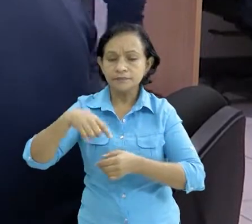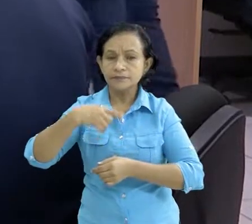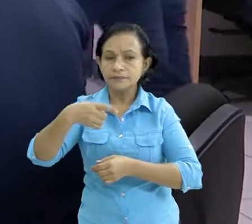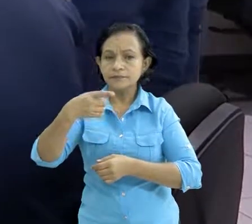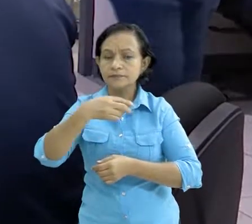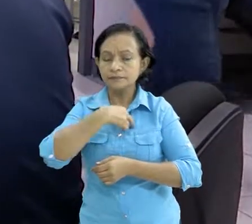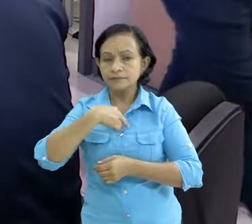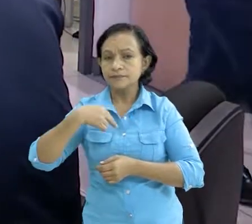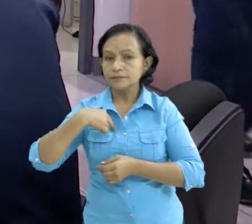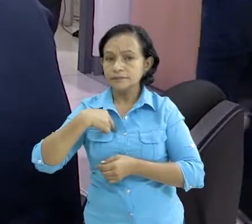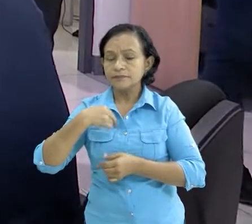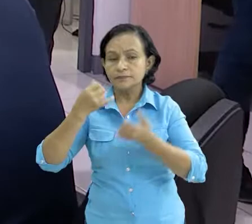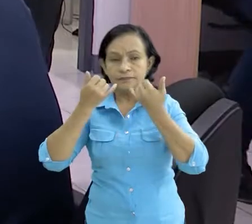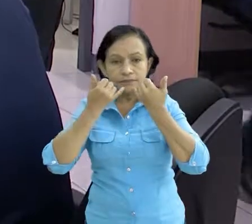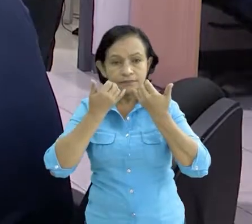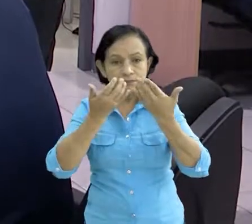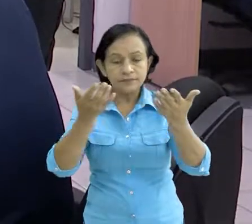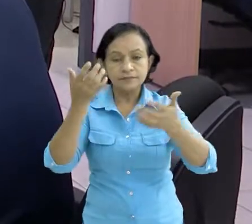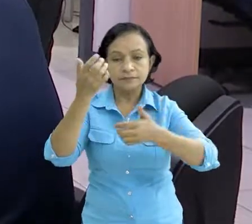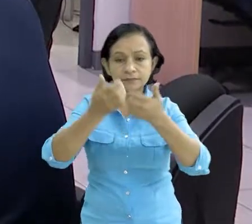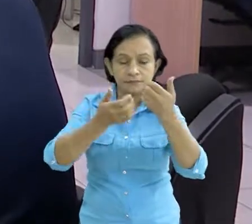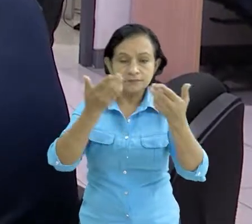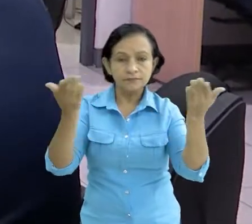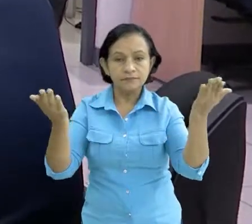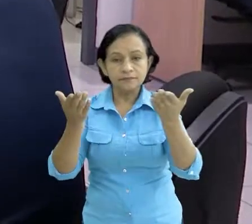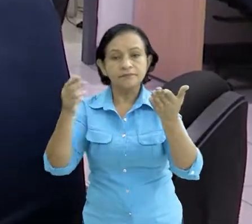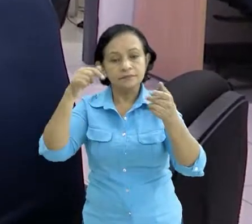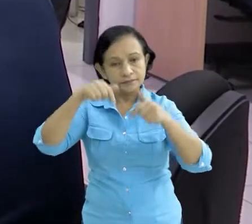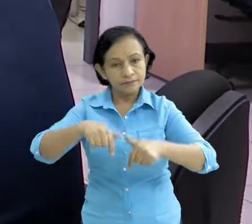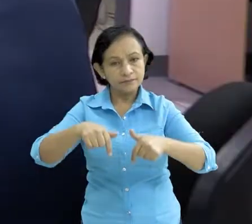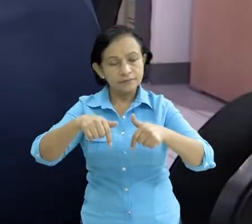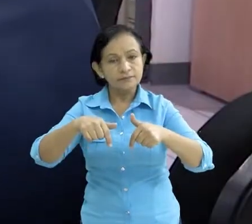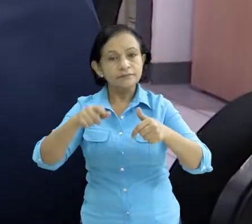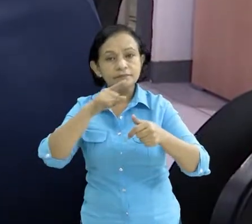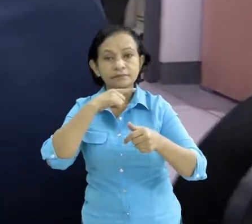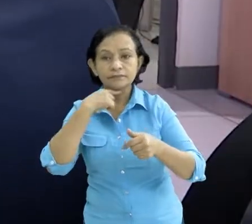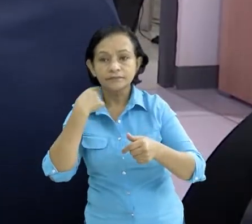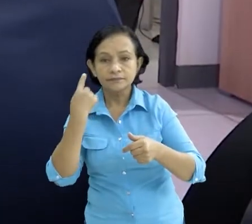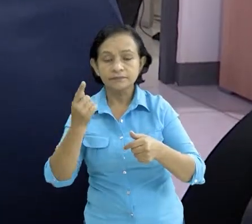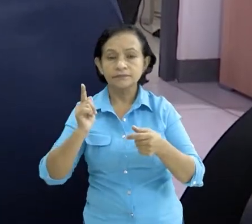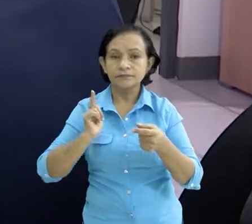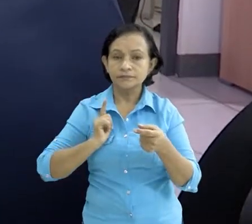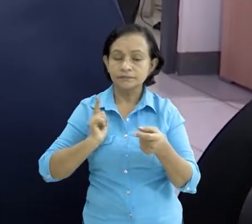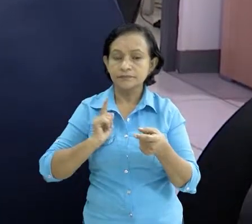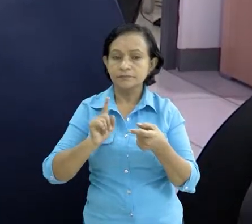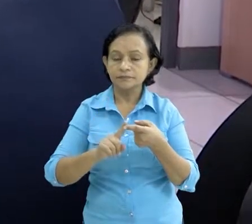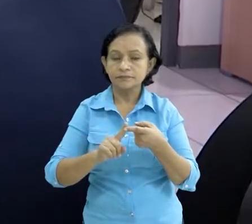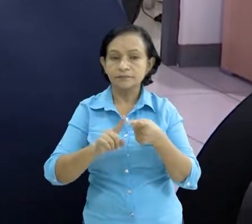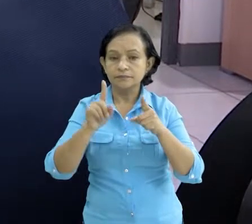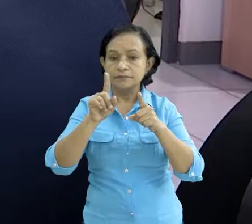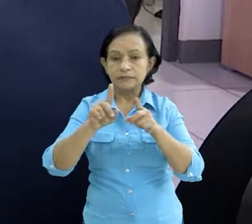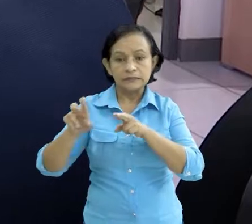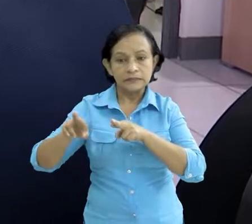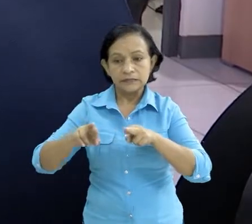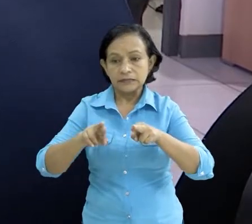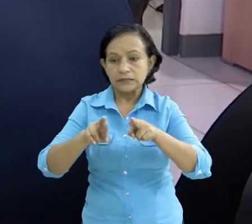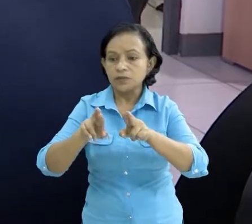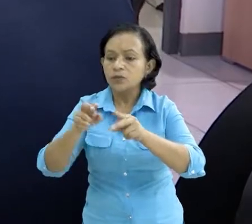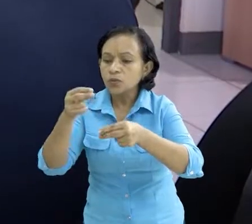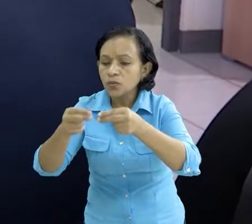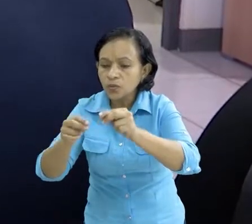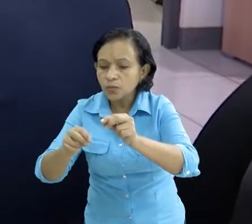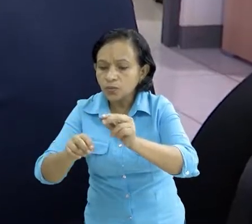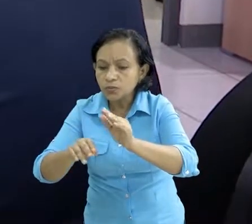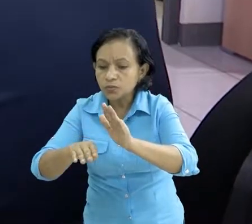nosotros informamos de los accidentes de tránsito también aquí ¿verdad? llevan los niveles de los ríos cuando llueve ellos